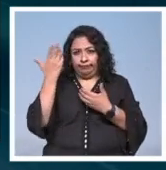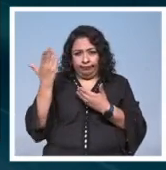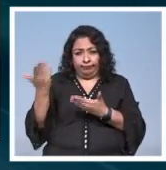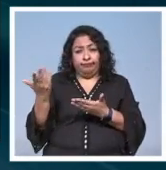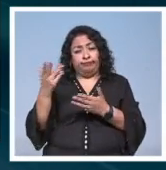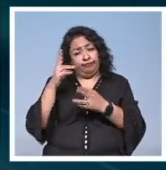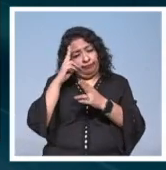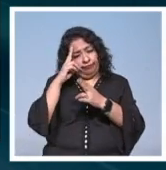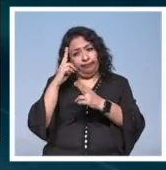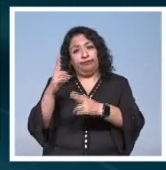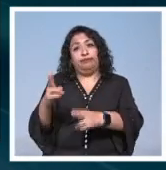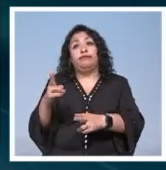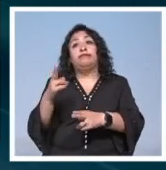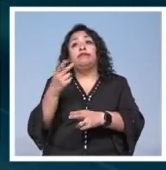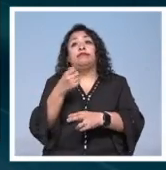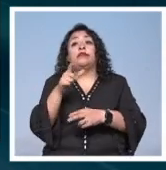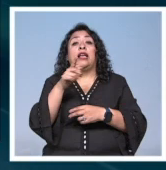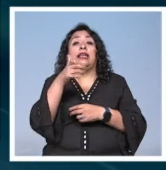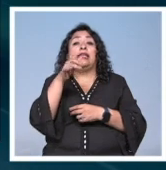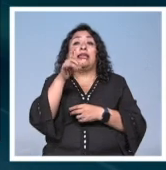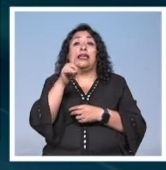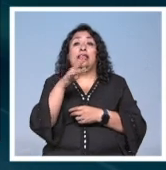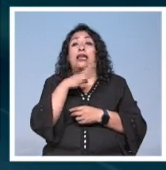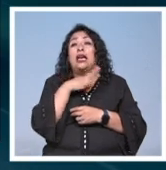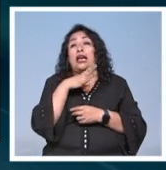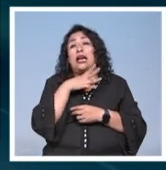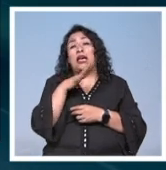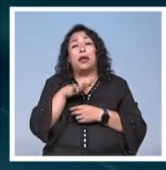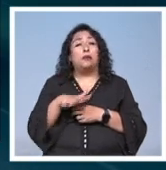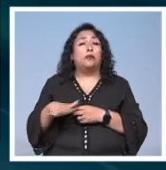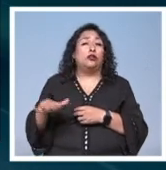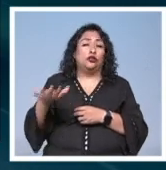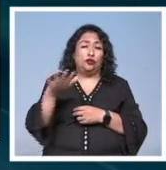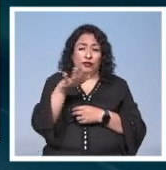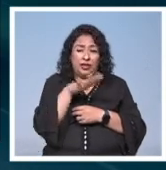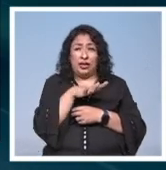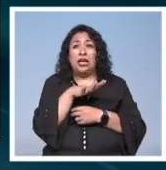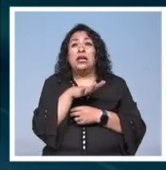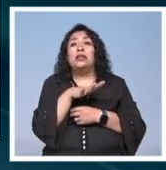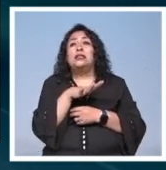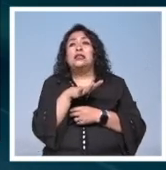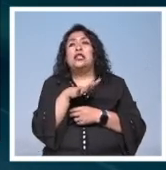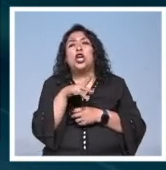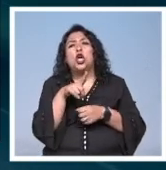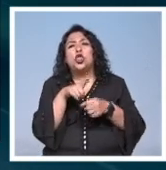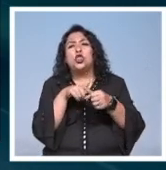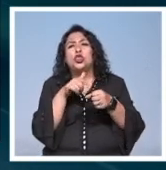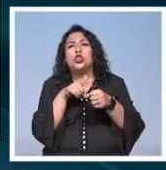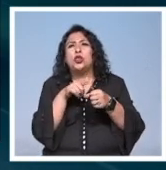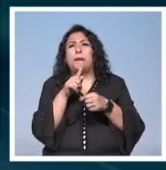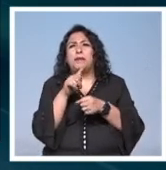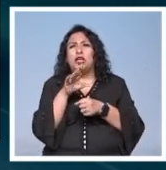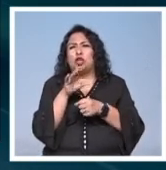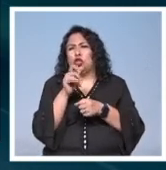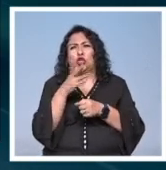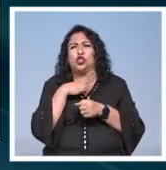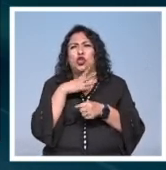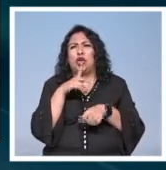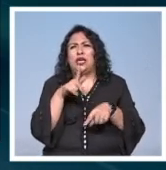un tributo al gran Ligeti que creaba estas atmósferas con microtonos él decía yo me voy a salir del